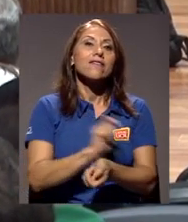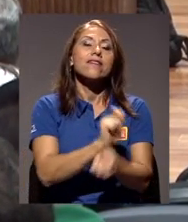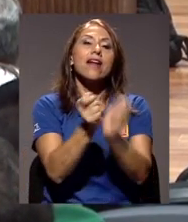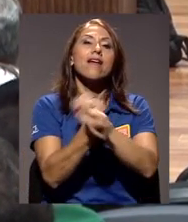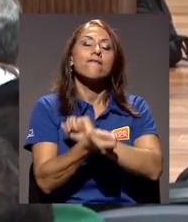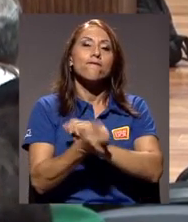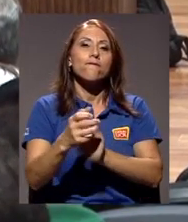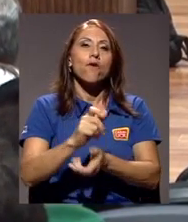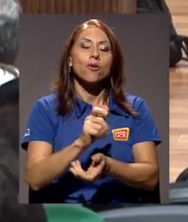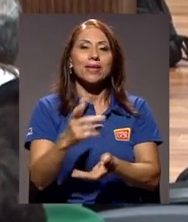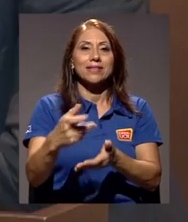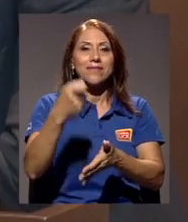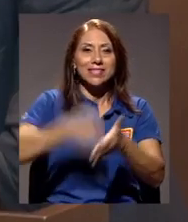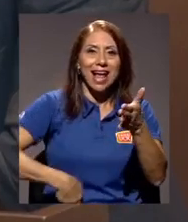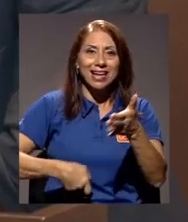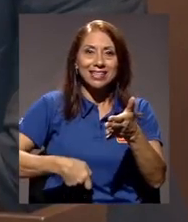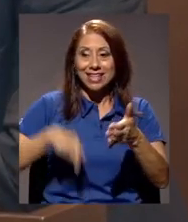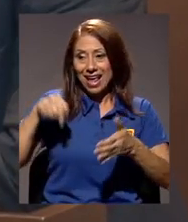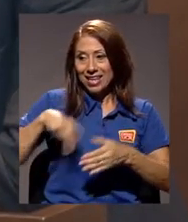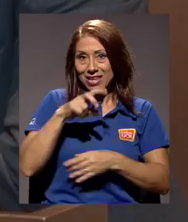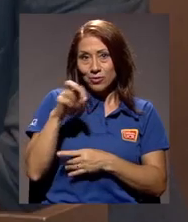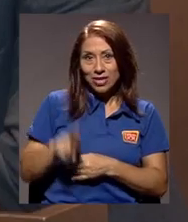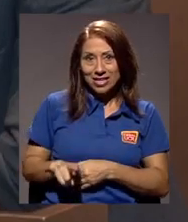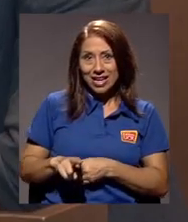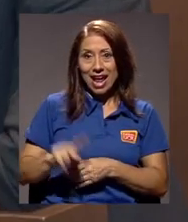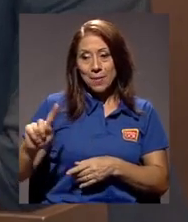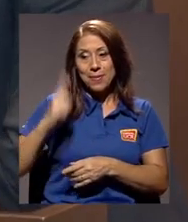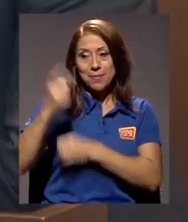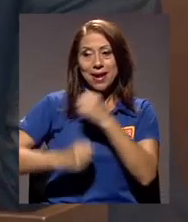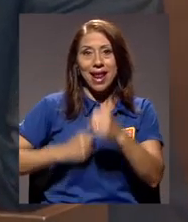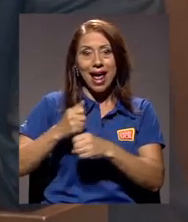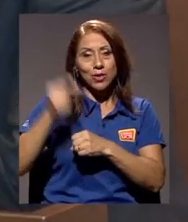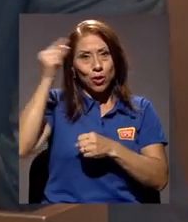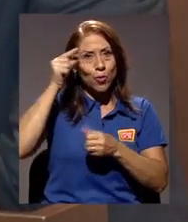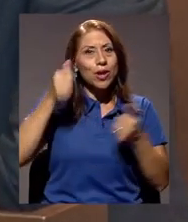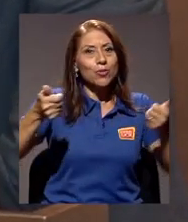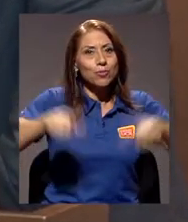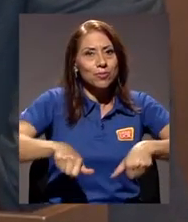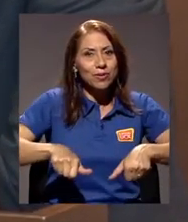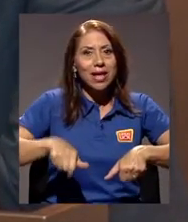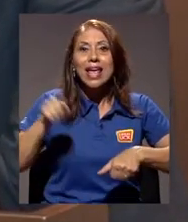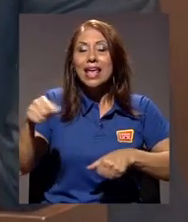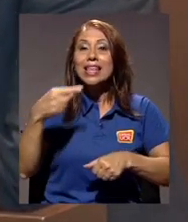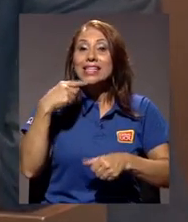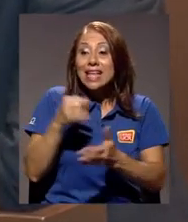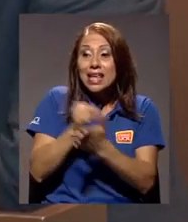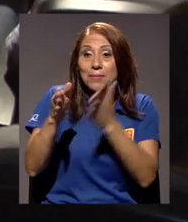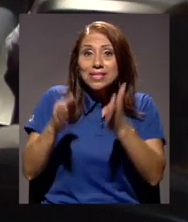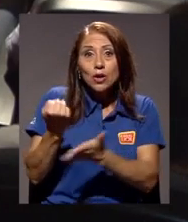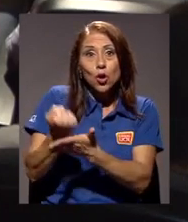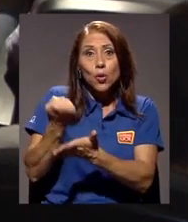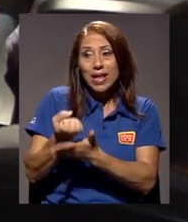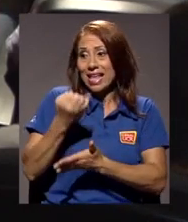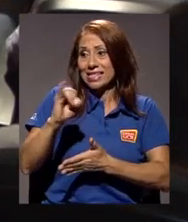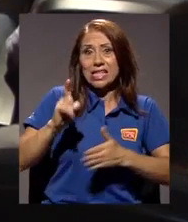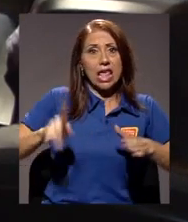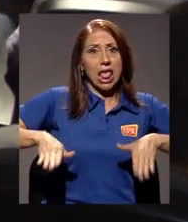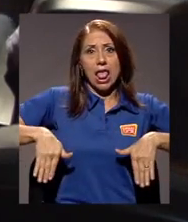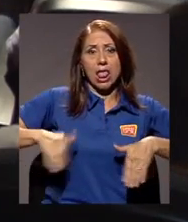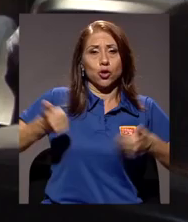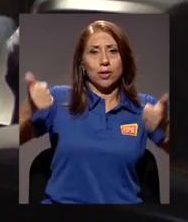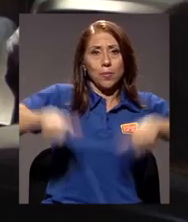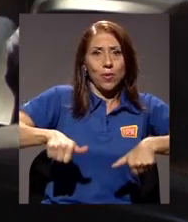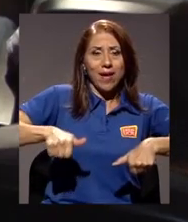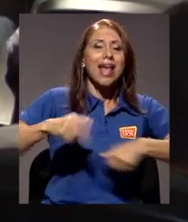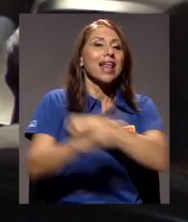aprobadas en el país se han aprobado en el primer año de gobierno. De acuerdo al investigador en economía de no aprobarse prontamente, el país puede entrar en